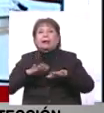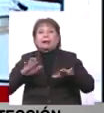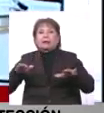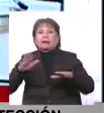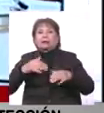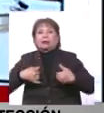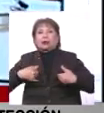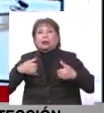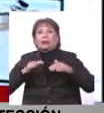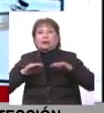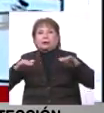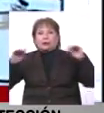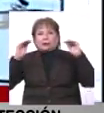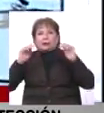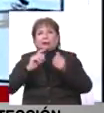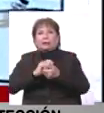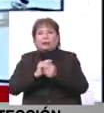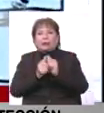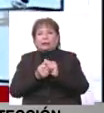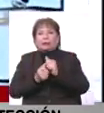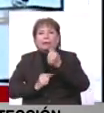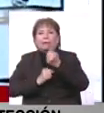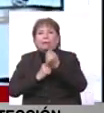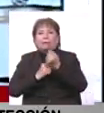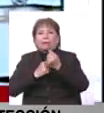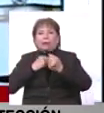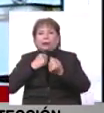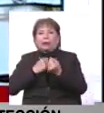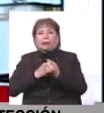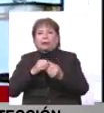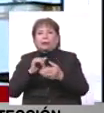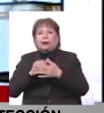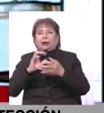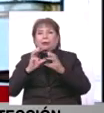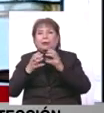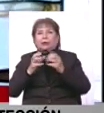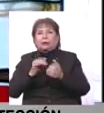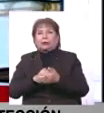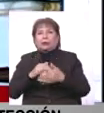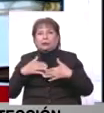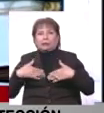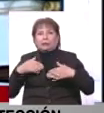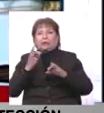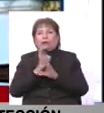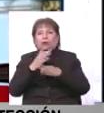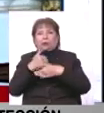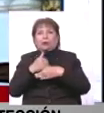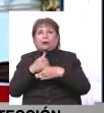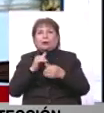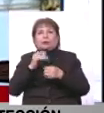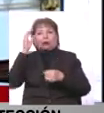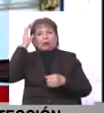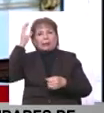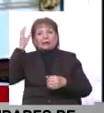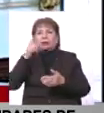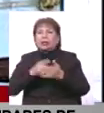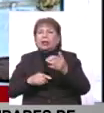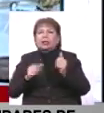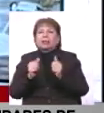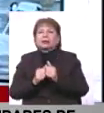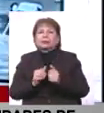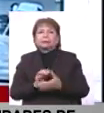adolescentes. Tú puedes modificar, fortalecer, moldear su forma, sus capacidades,